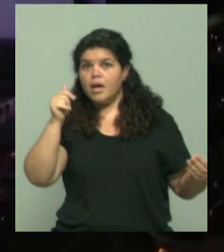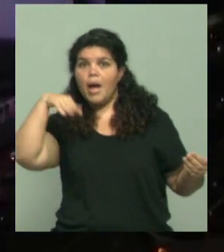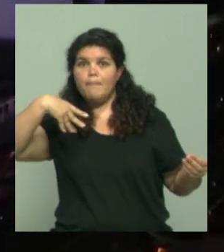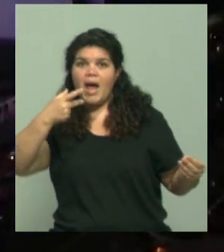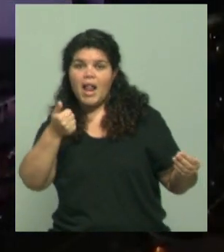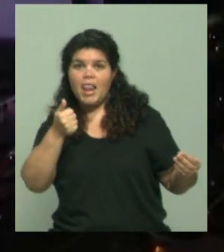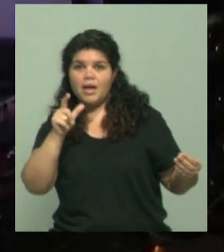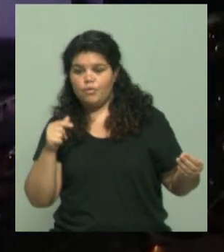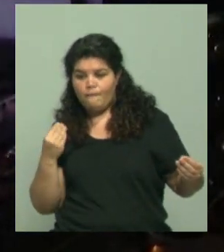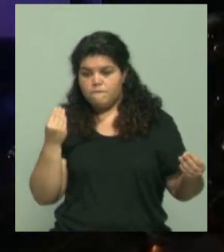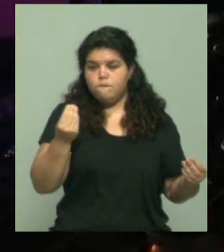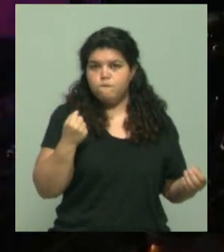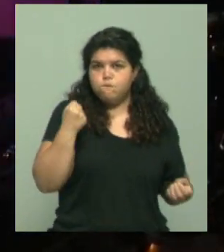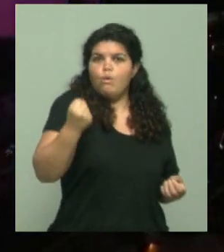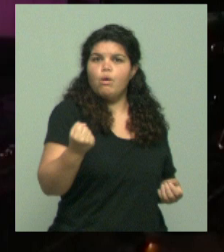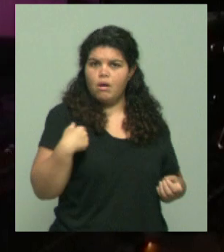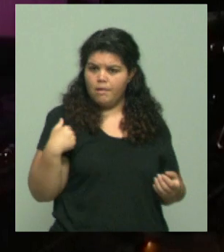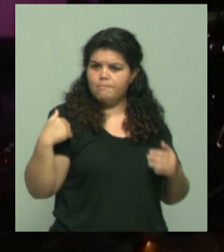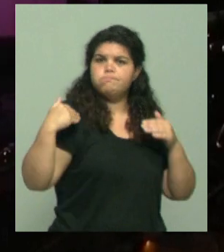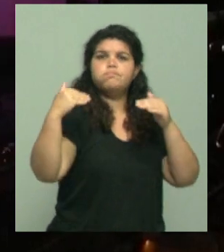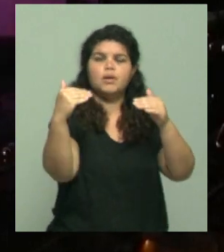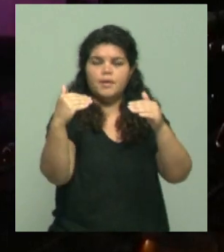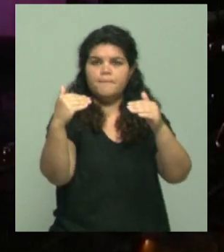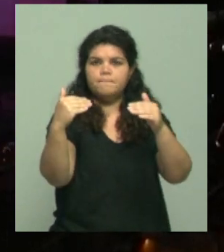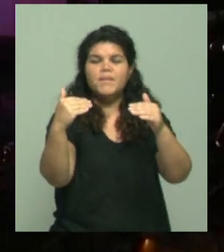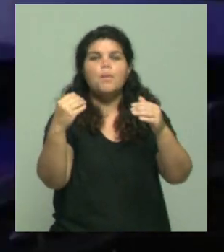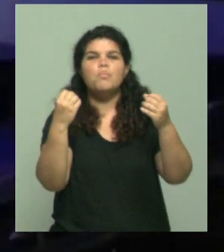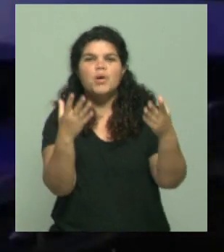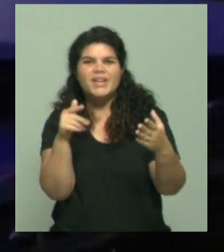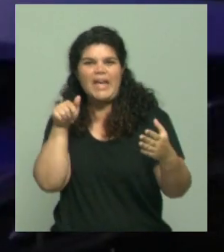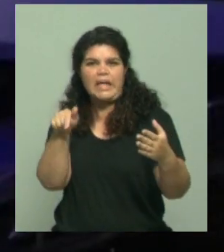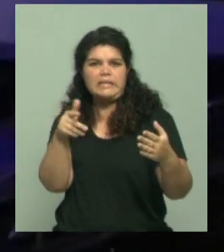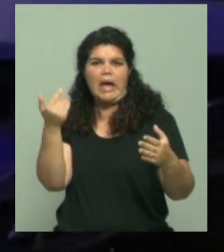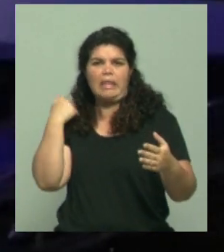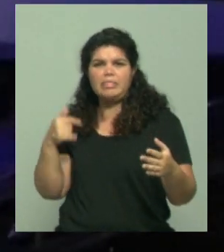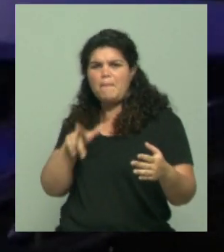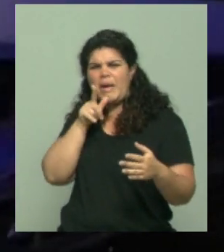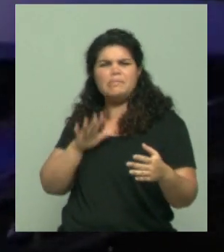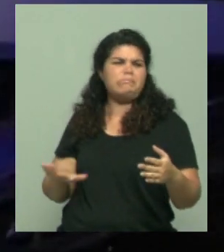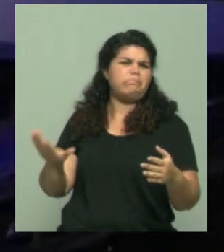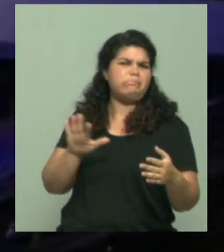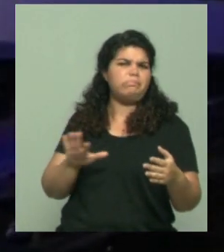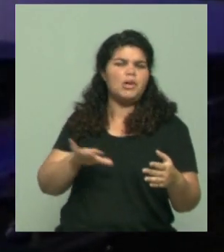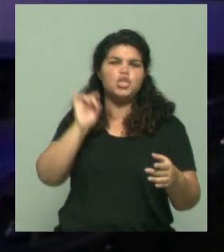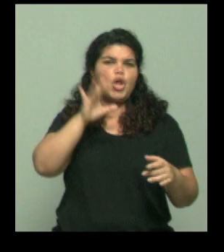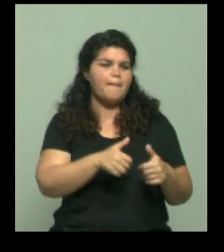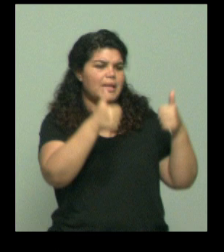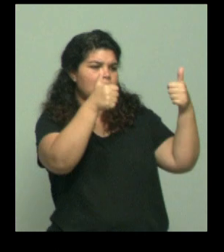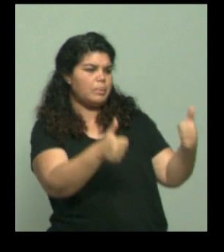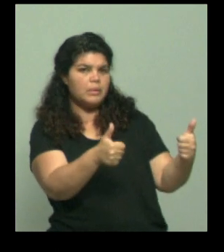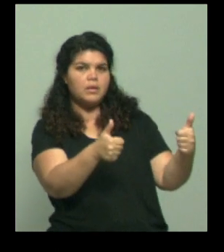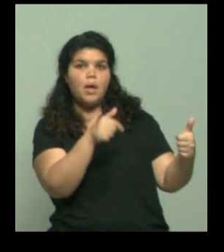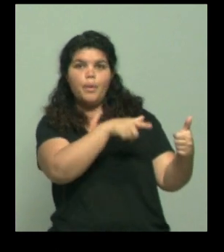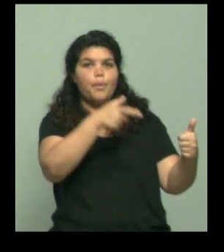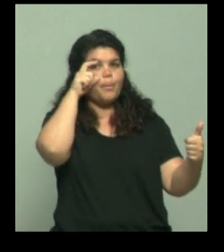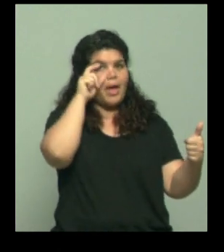Termina, a partir de la salida de Biden, como posicionada en un lugar donde no tiene presión. Cuando ella es el gobierno